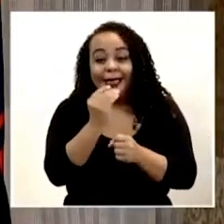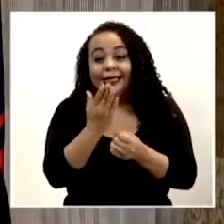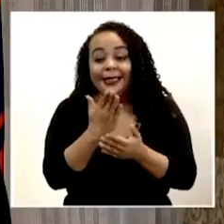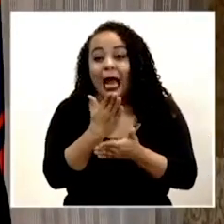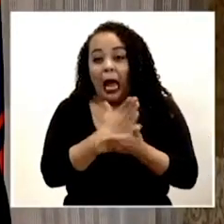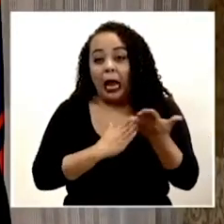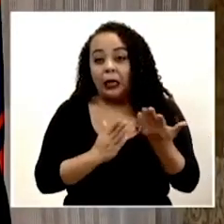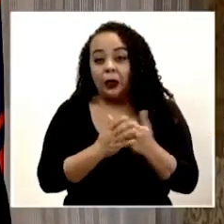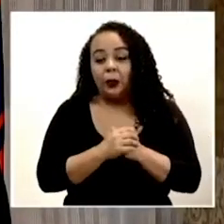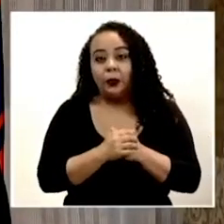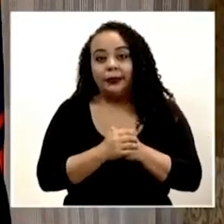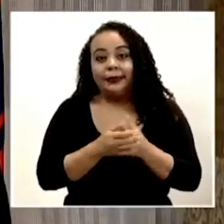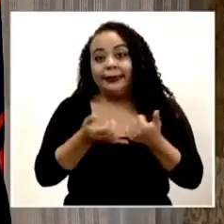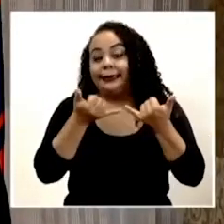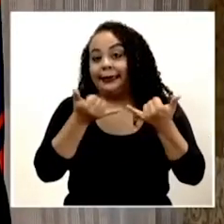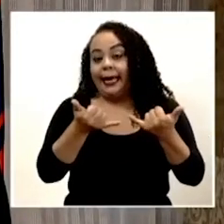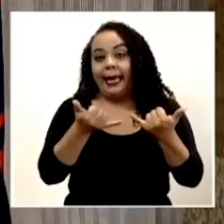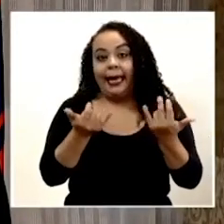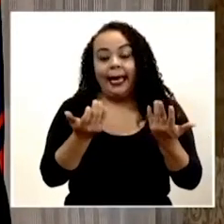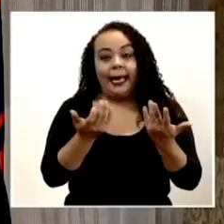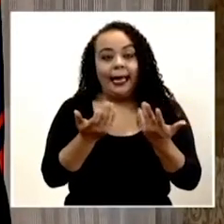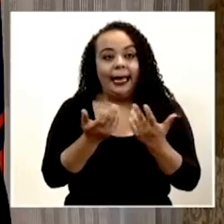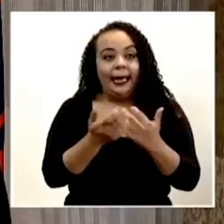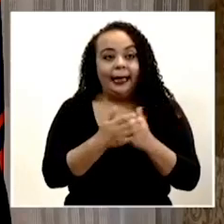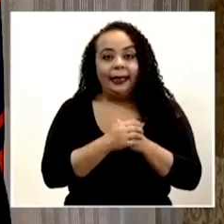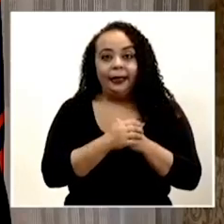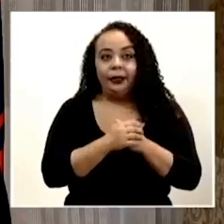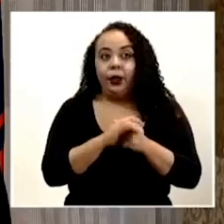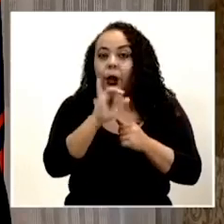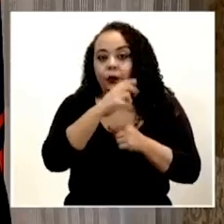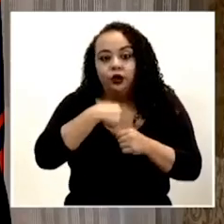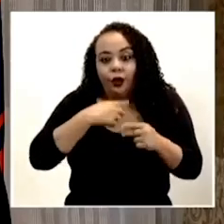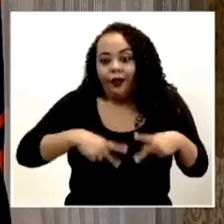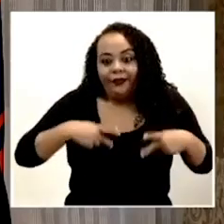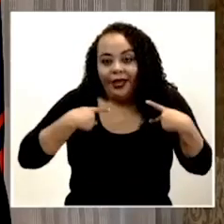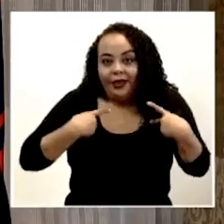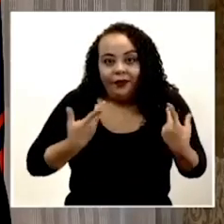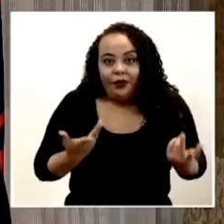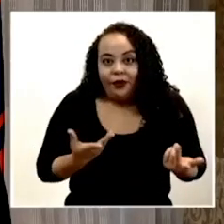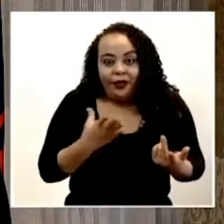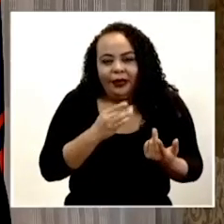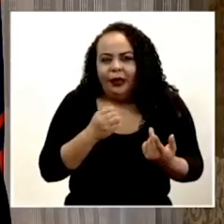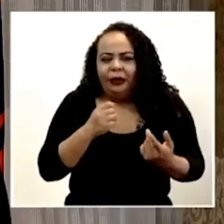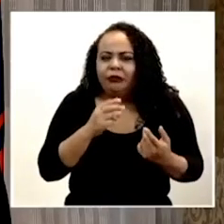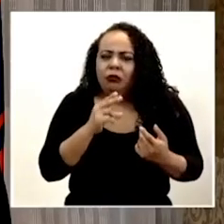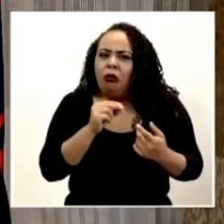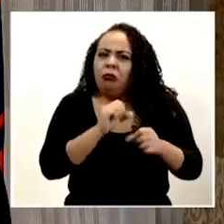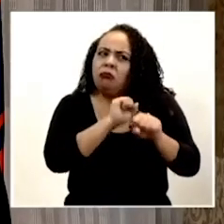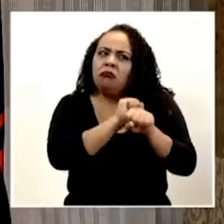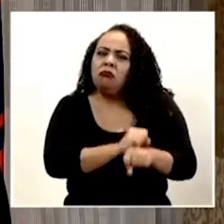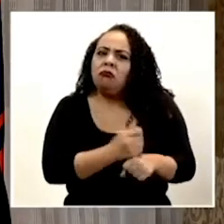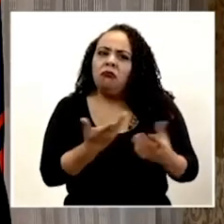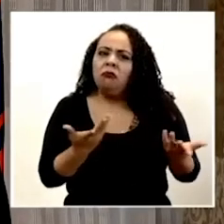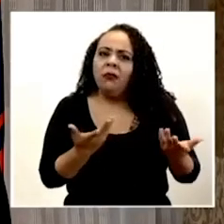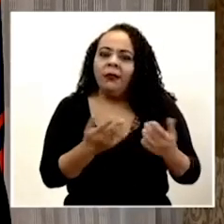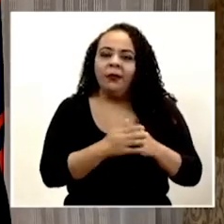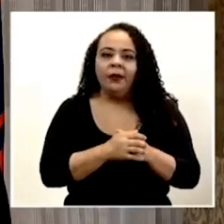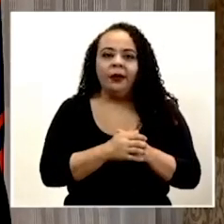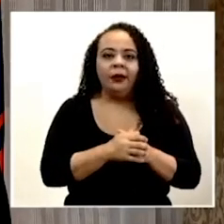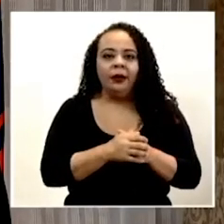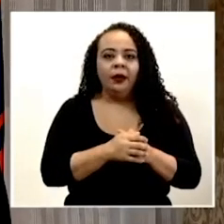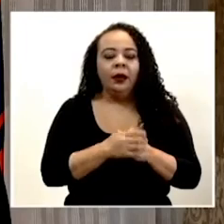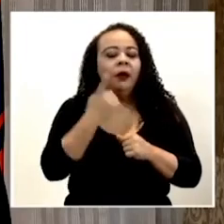que yo, que ya es, eh, ya es como yo vivo mi vida y no es nada fuera de lo común. Entonces, eh,